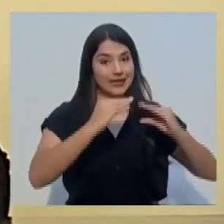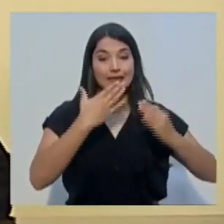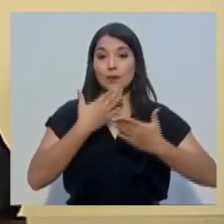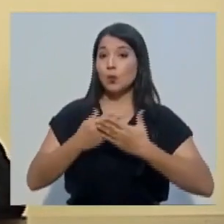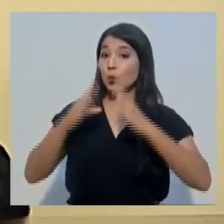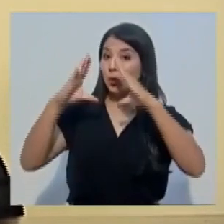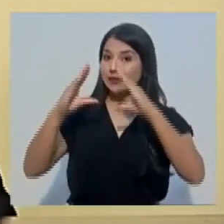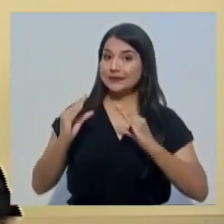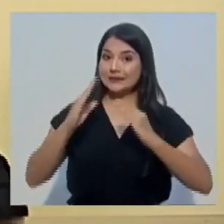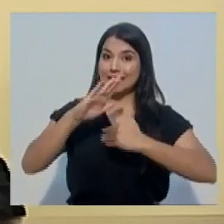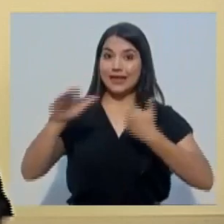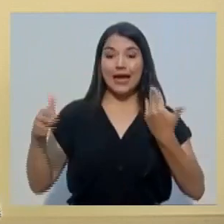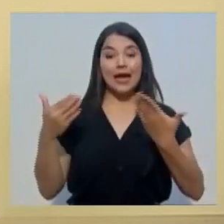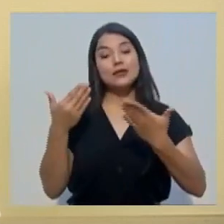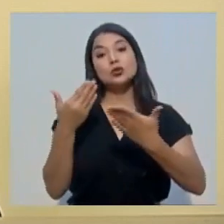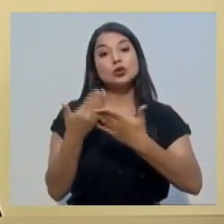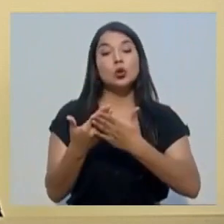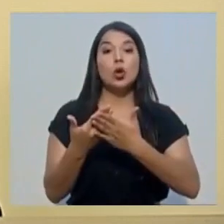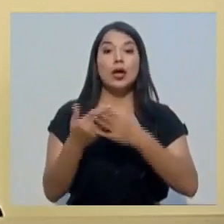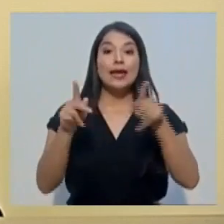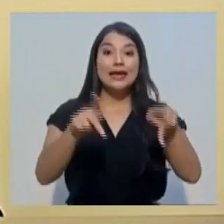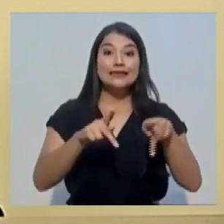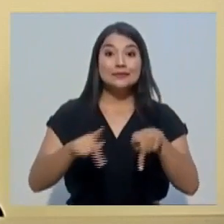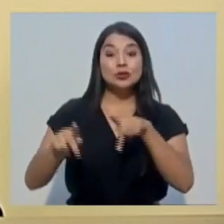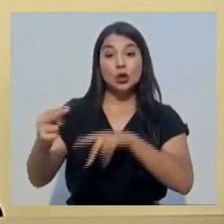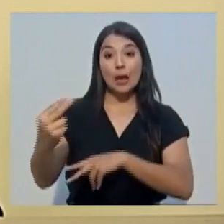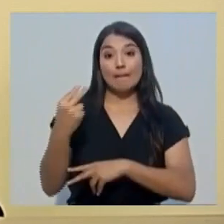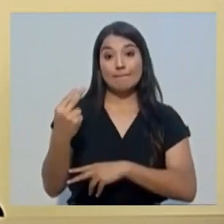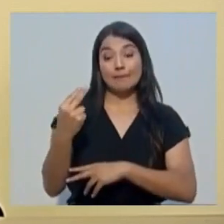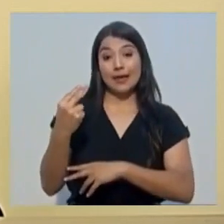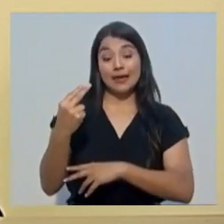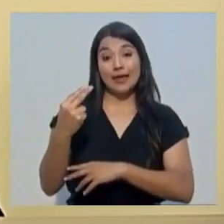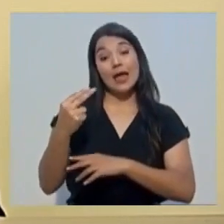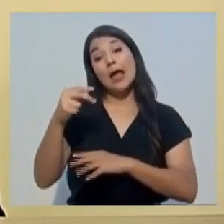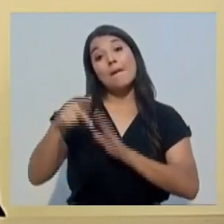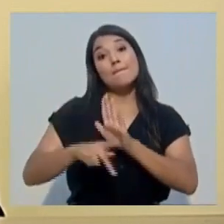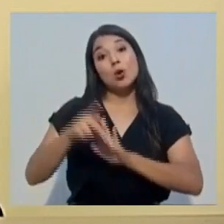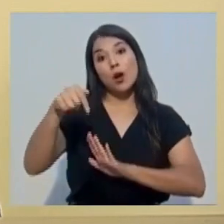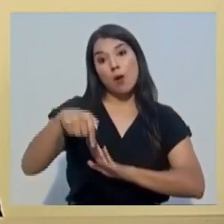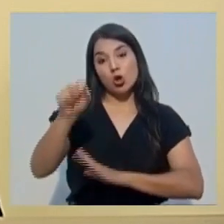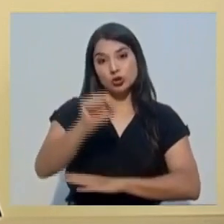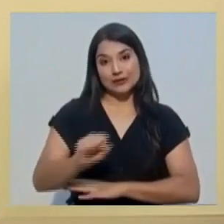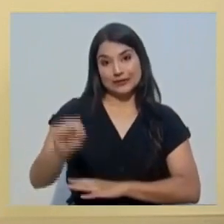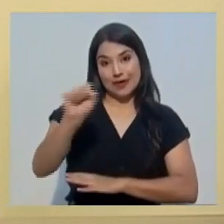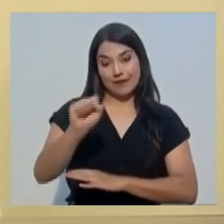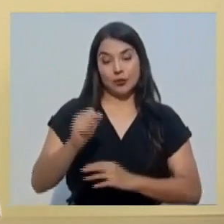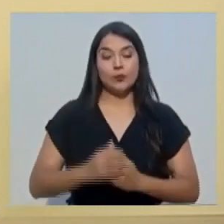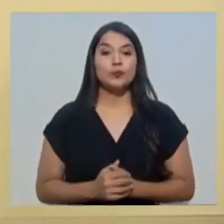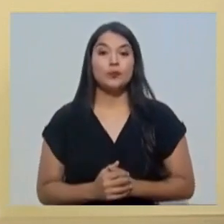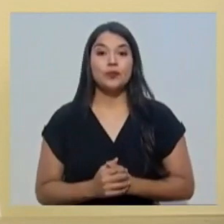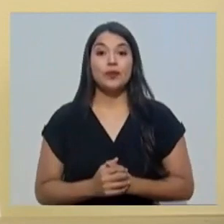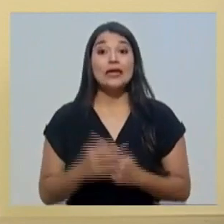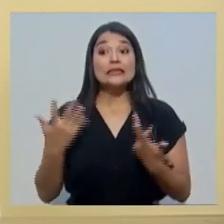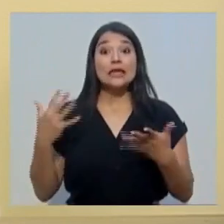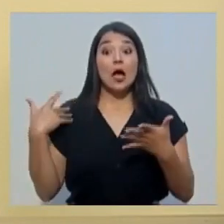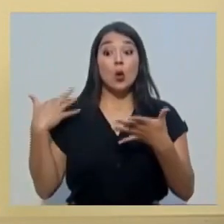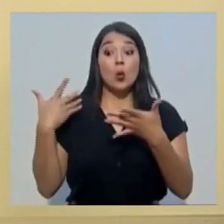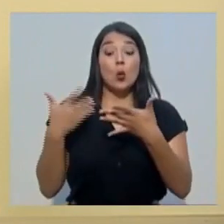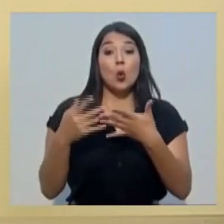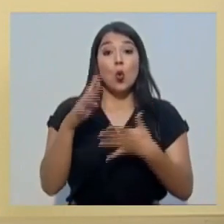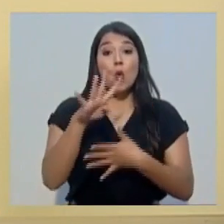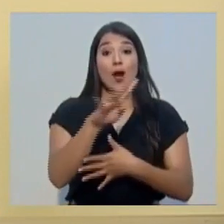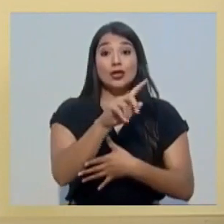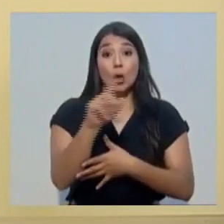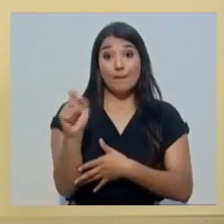Muy buenas tardes a todos y todas las que siguen esta transmisión del día sábado. Al cumplirse 4 meses y 3